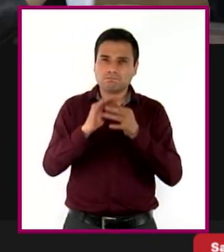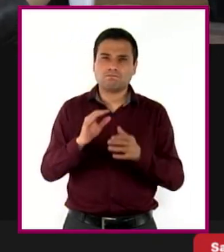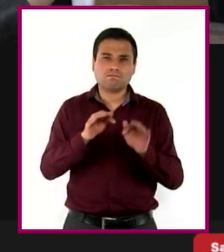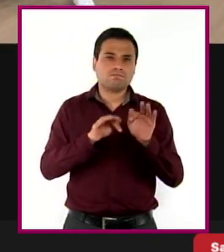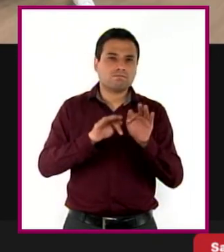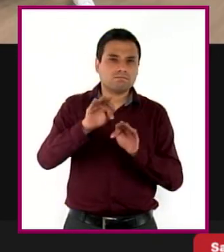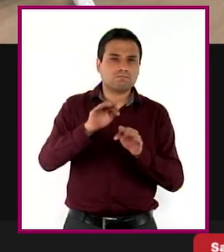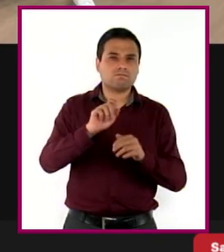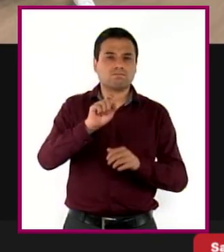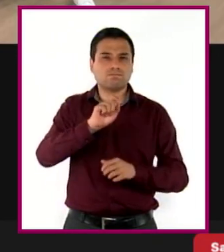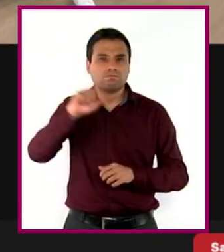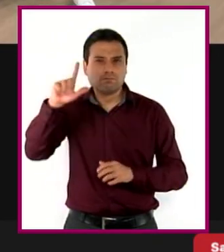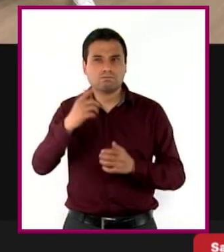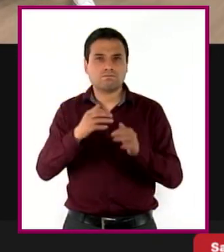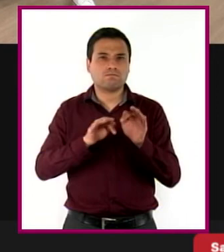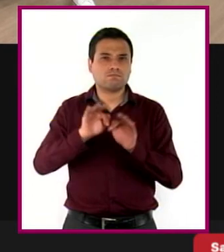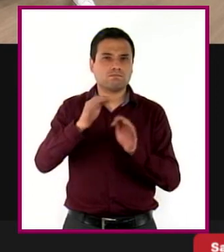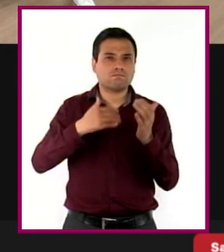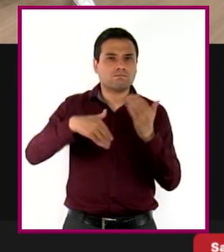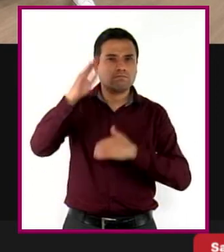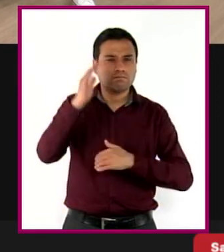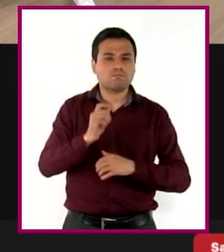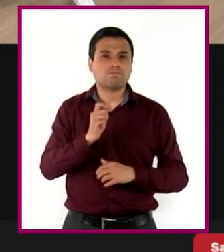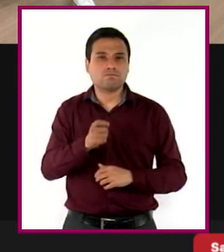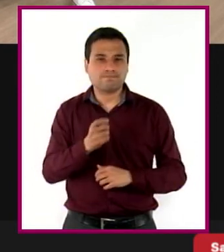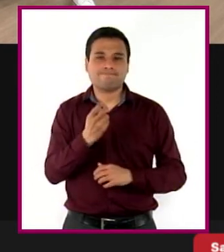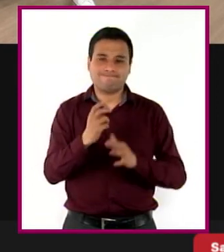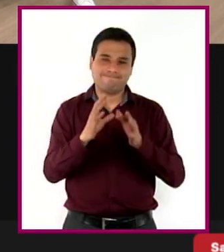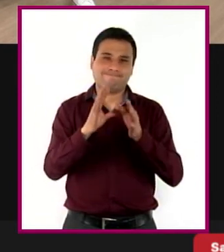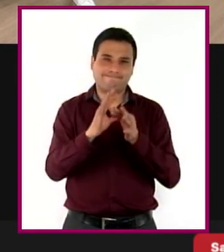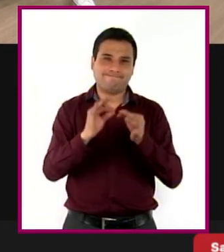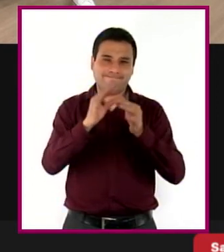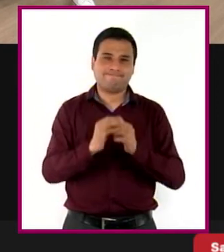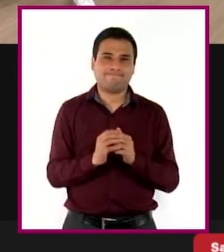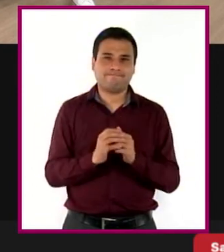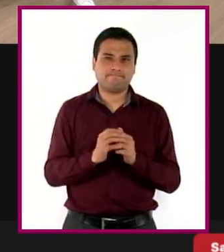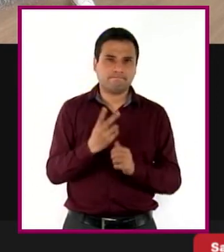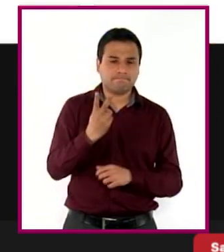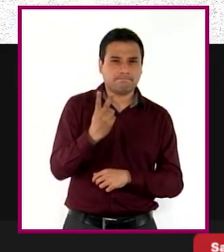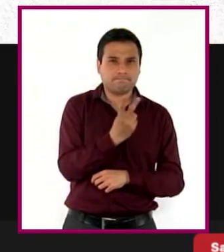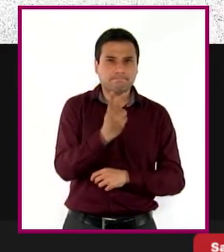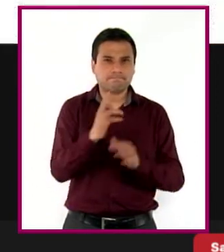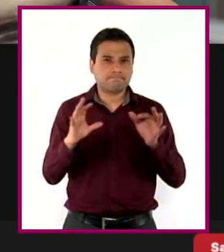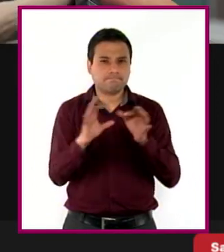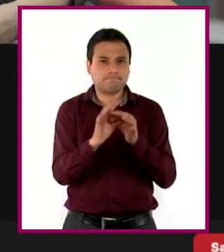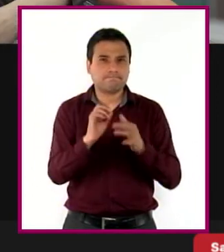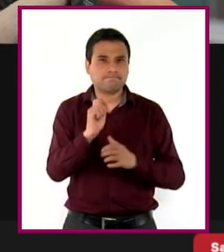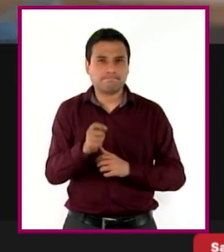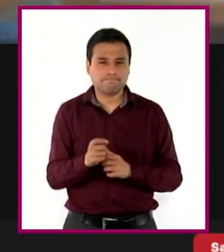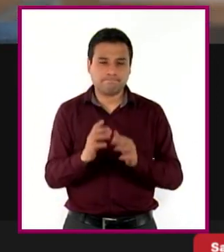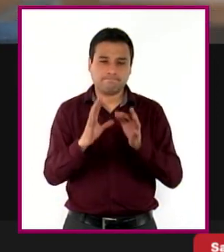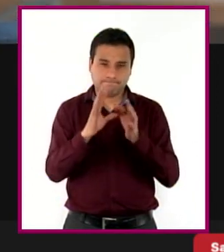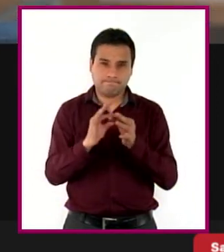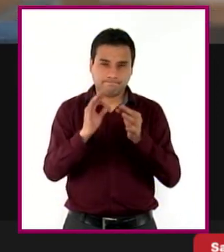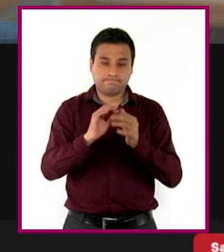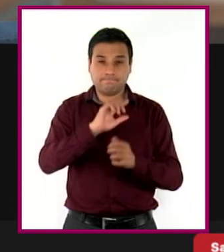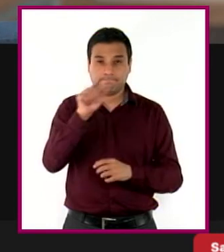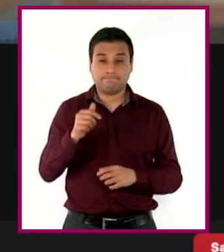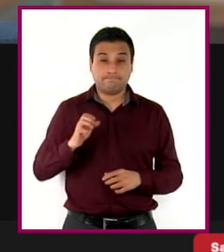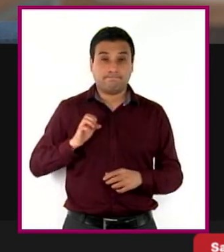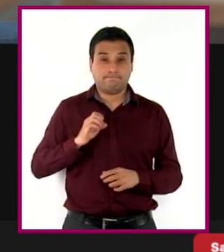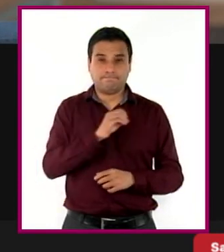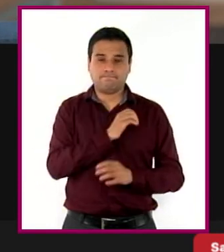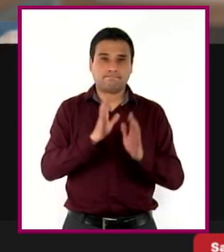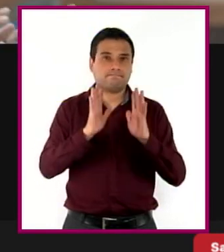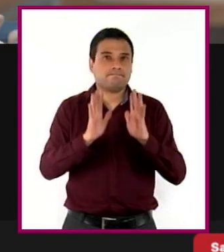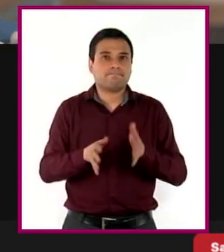profesional y éxito laboral y la relación que encuentran entre ambos. Finalmente, Emiliano encontró una